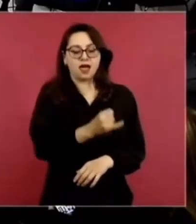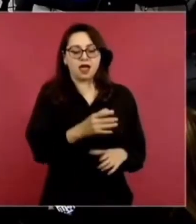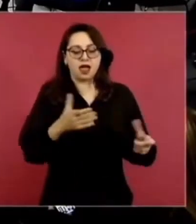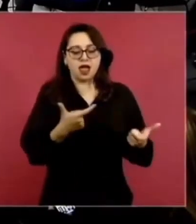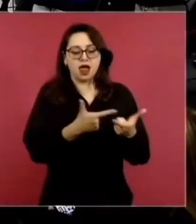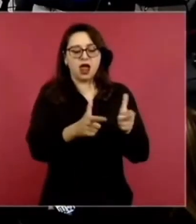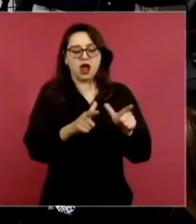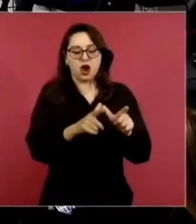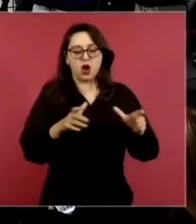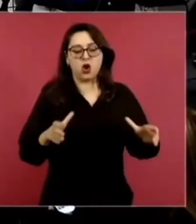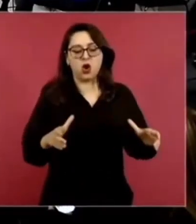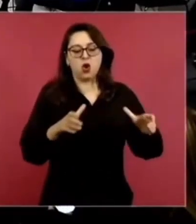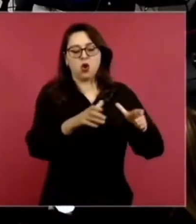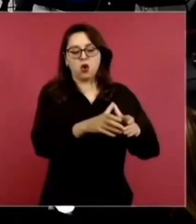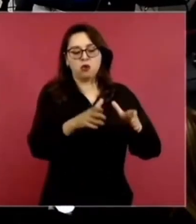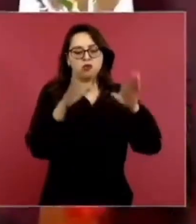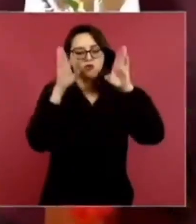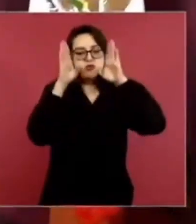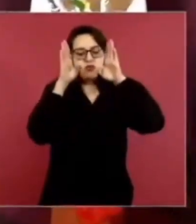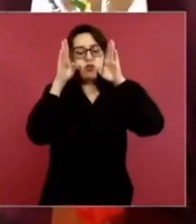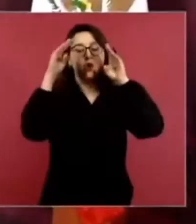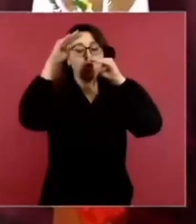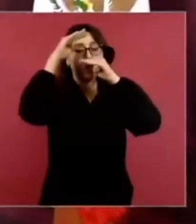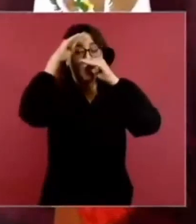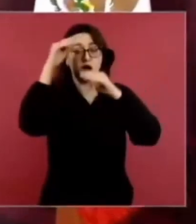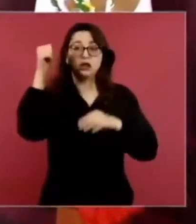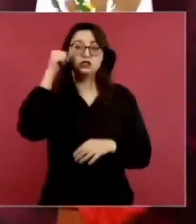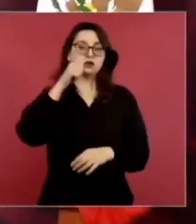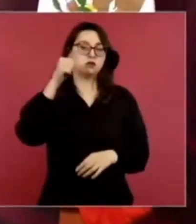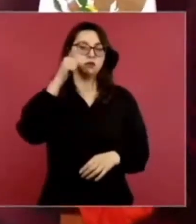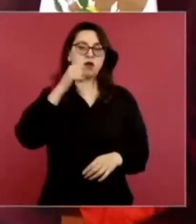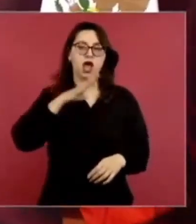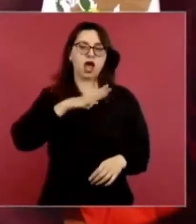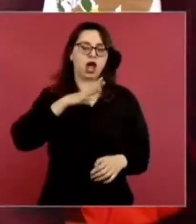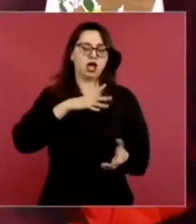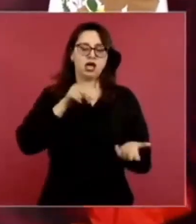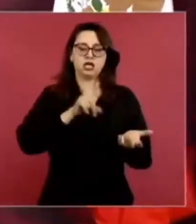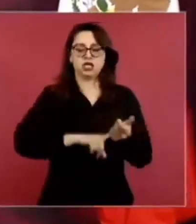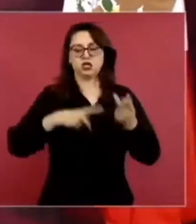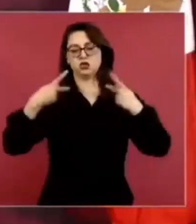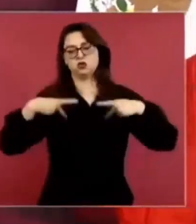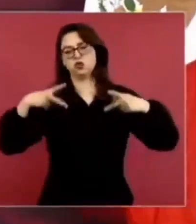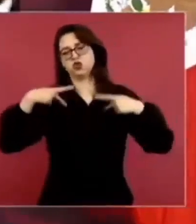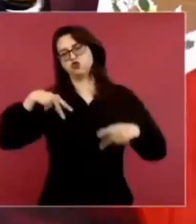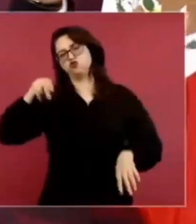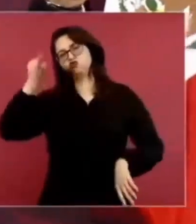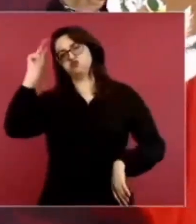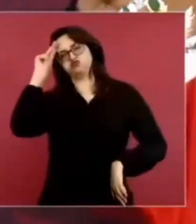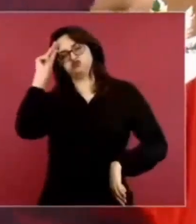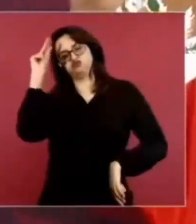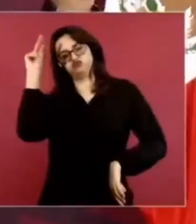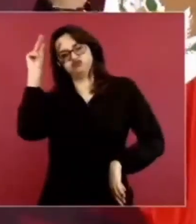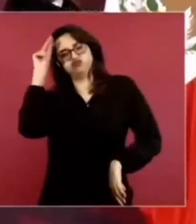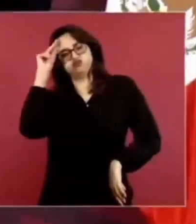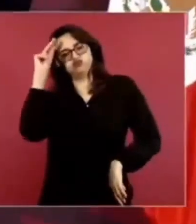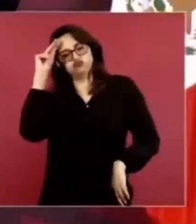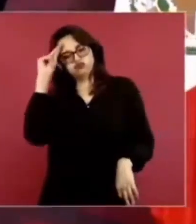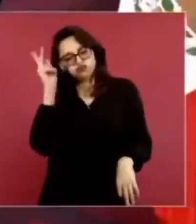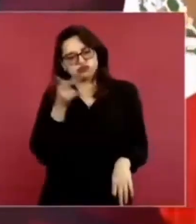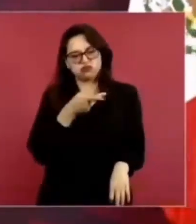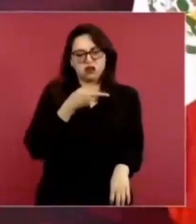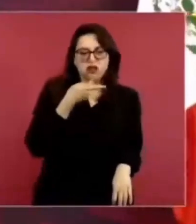Por ejemplo, Lucas Alamán fue el ideólogo de